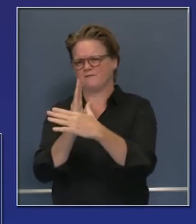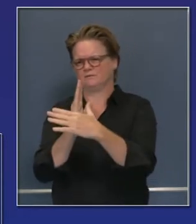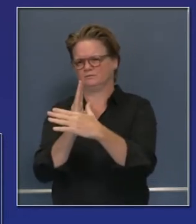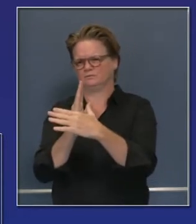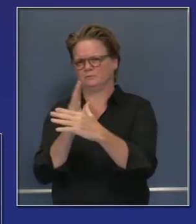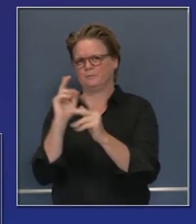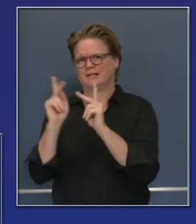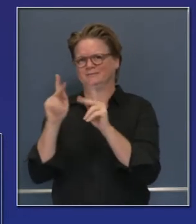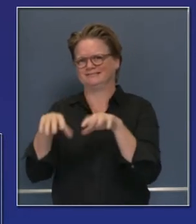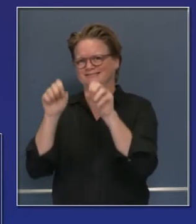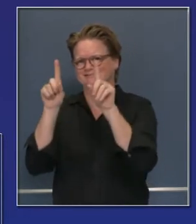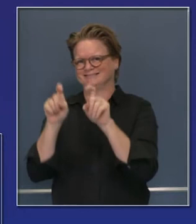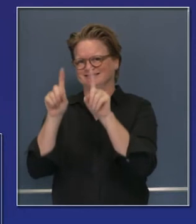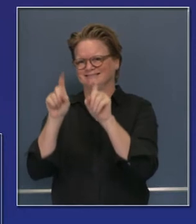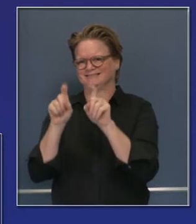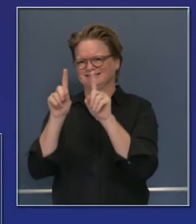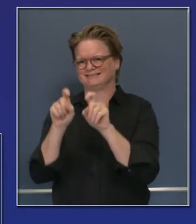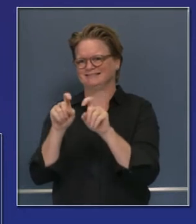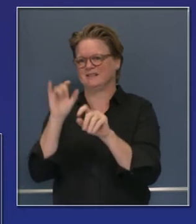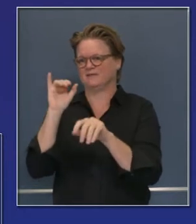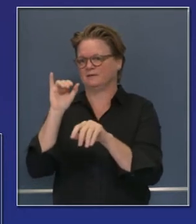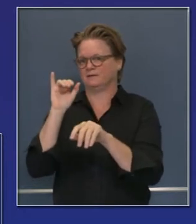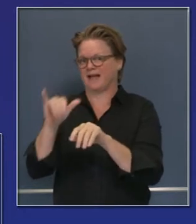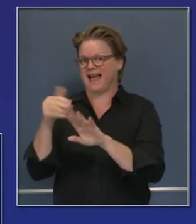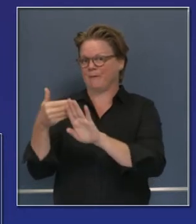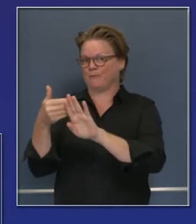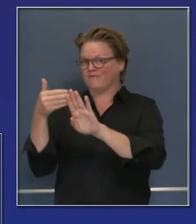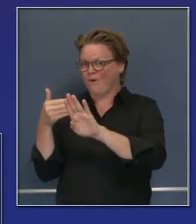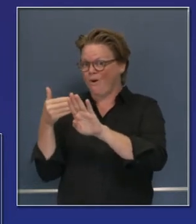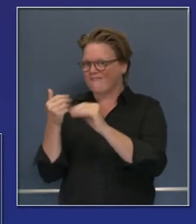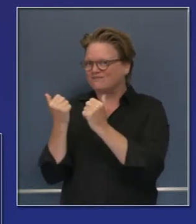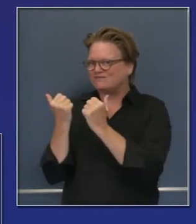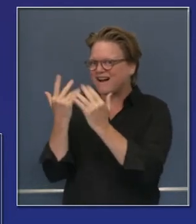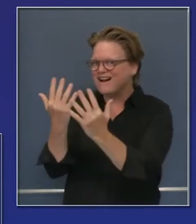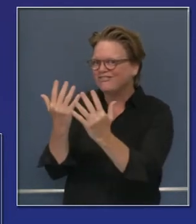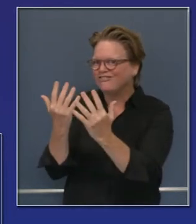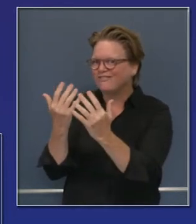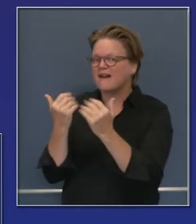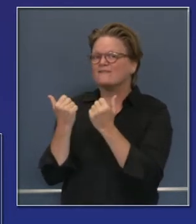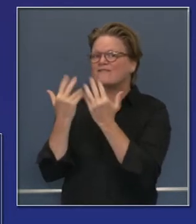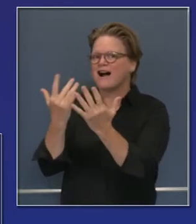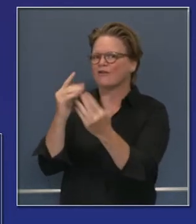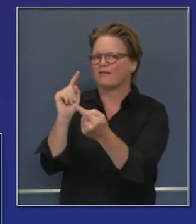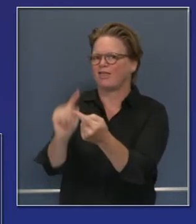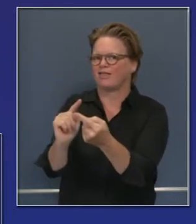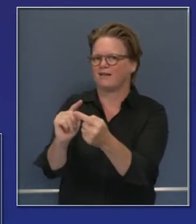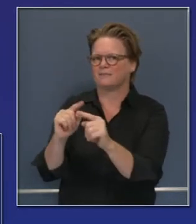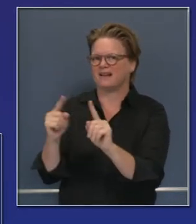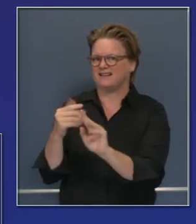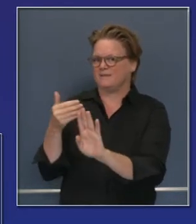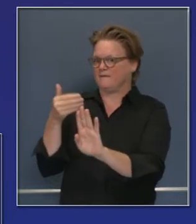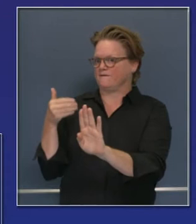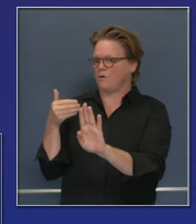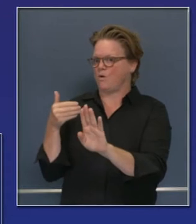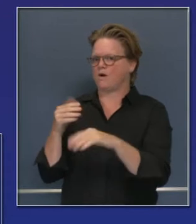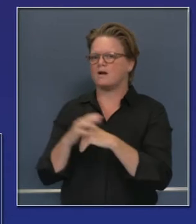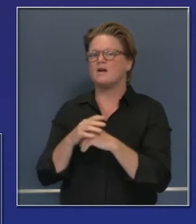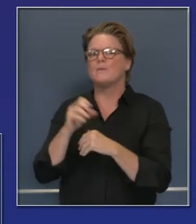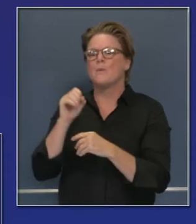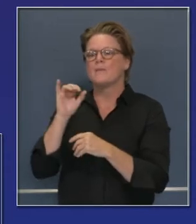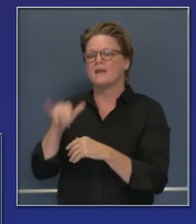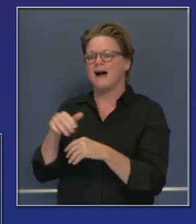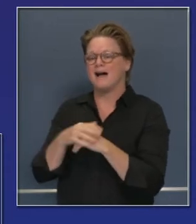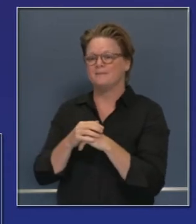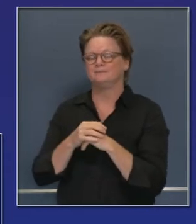los incendios y seguiremos subiendo a ese rango. Esto es añadido, no es un sustituto. Todos los protocolos de prueba